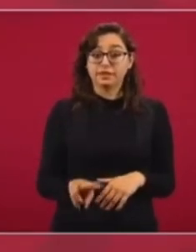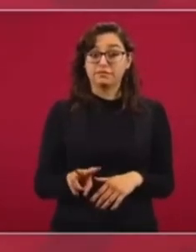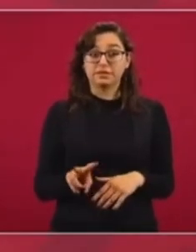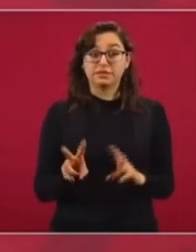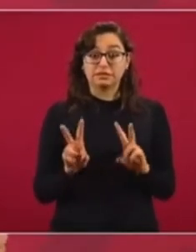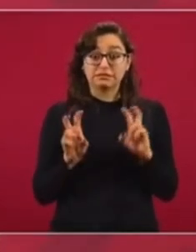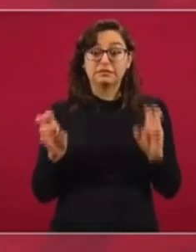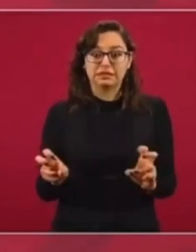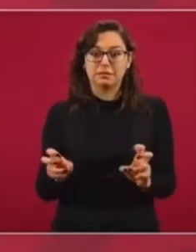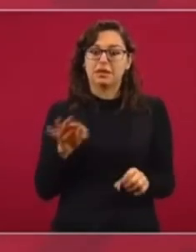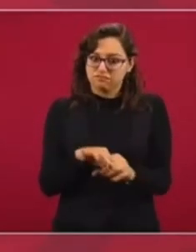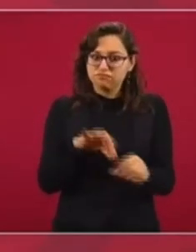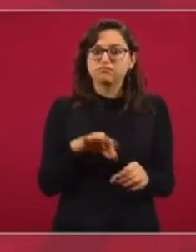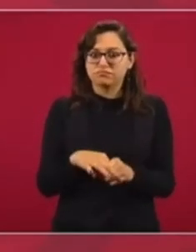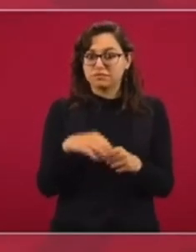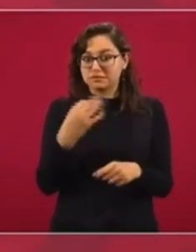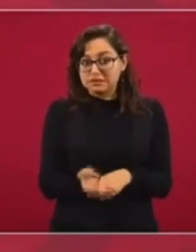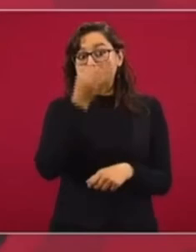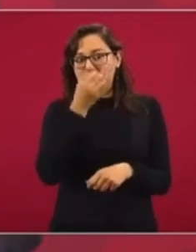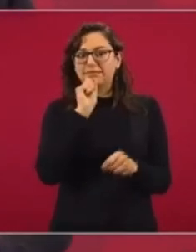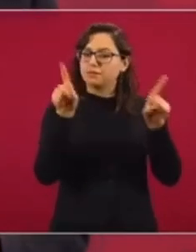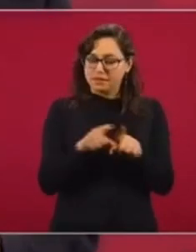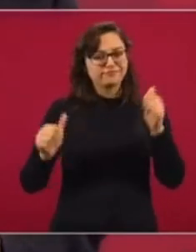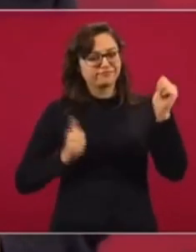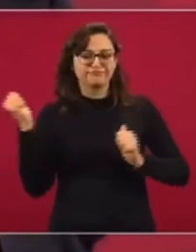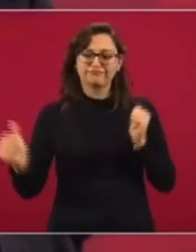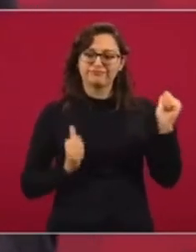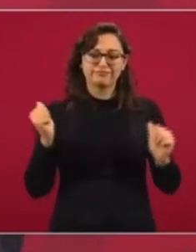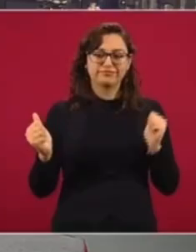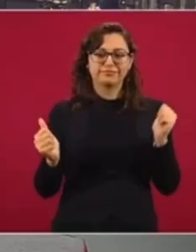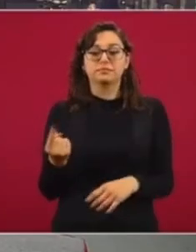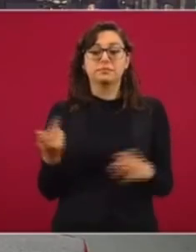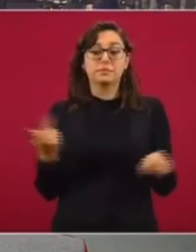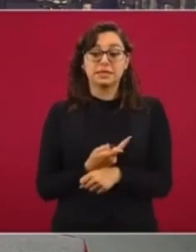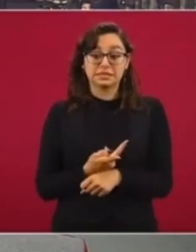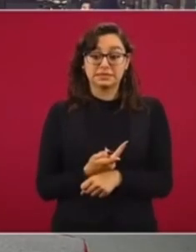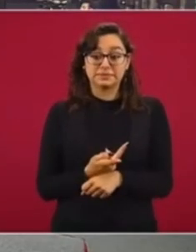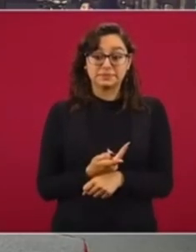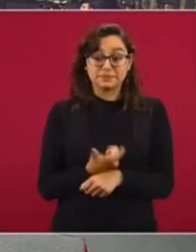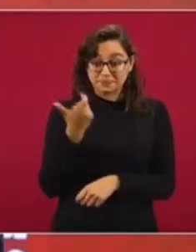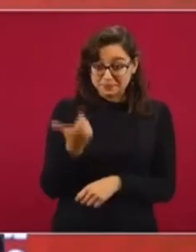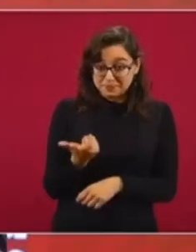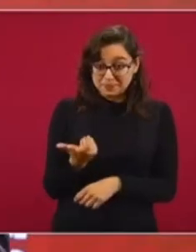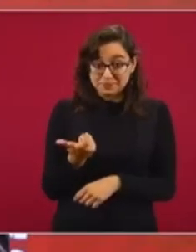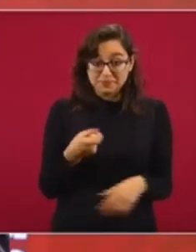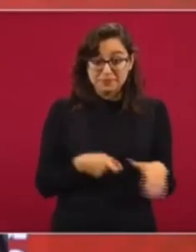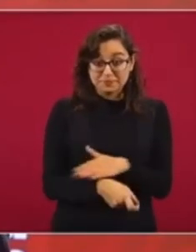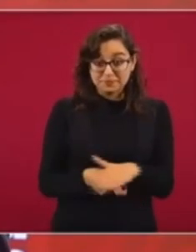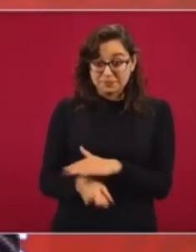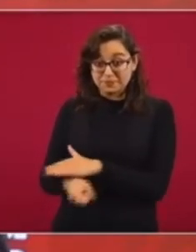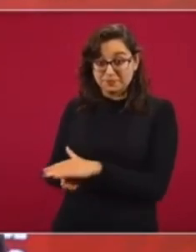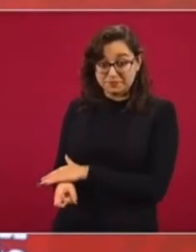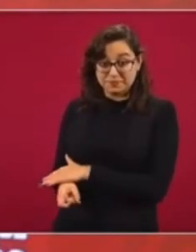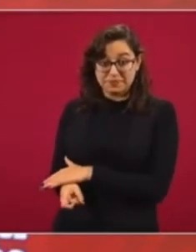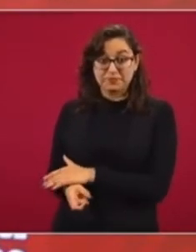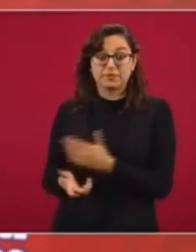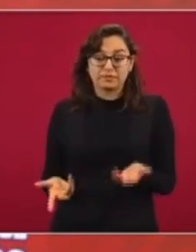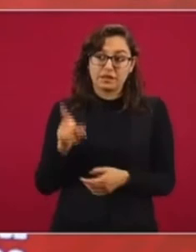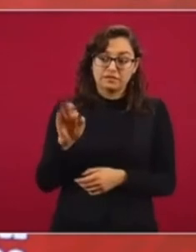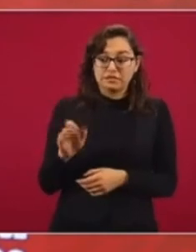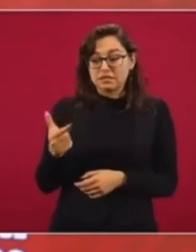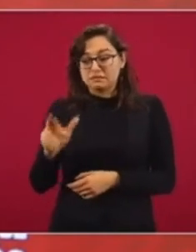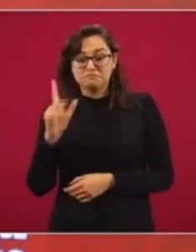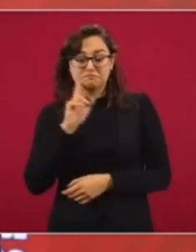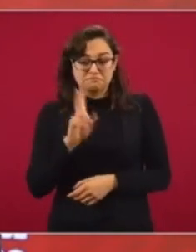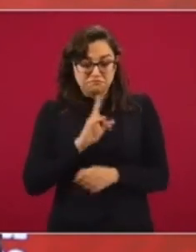también electoral, porque se sostiene que este dinero que se entregó como sobornos, que es lo que tiene que